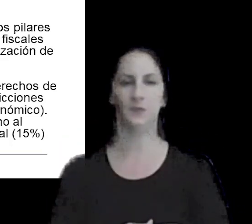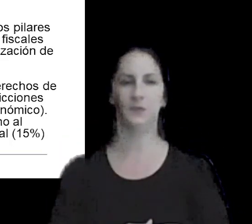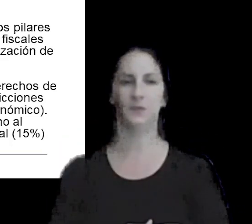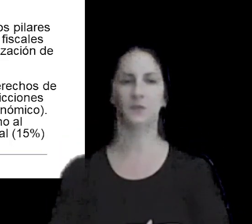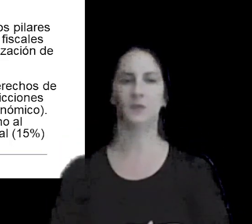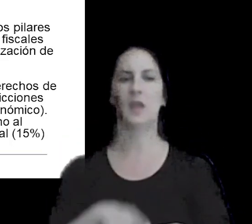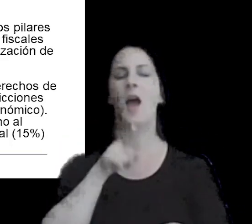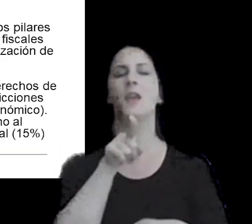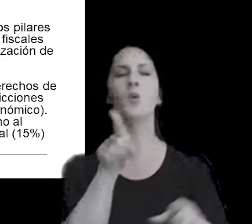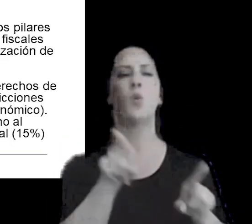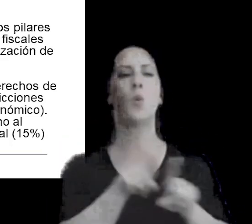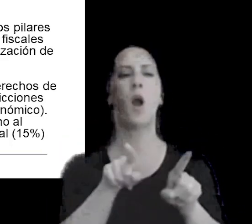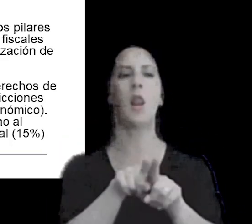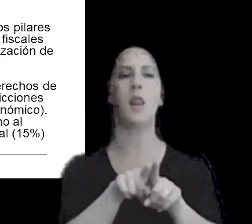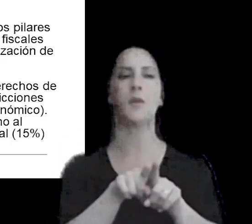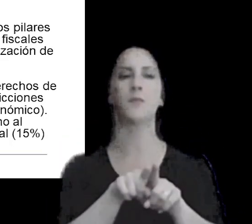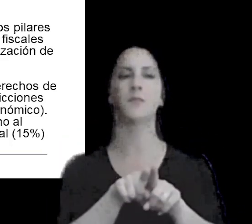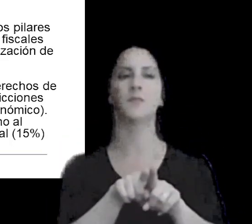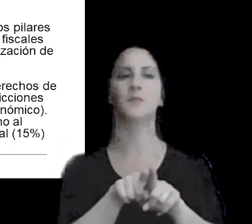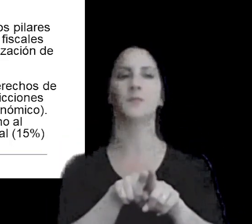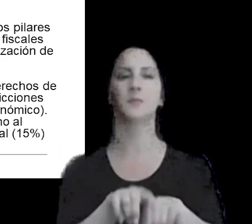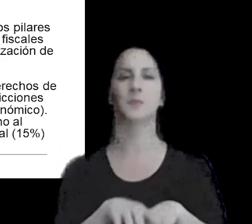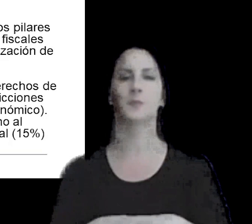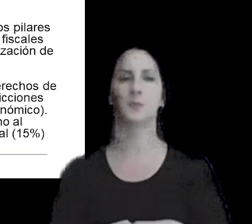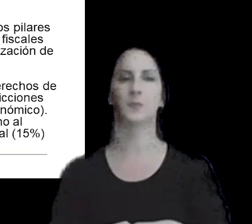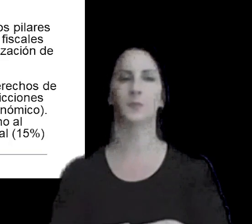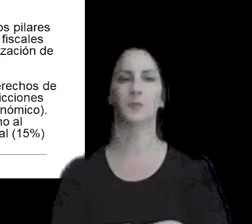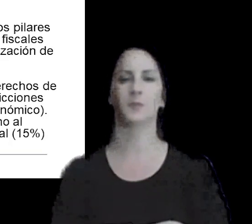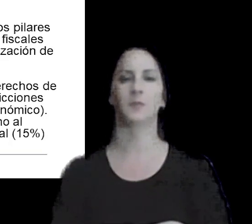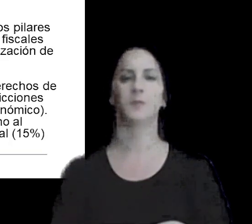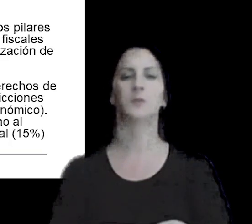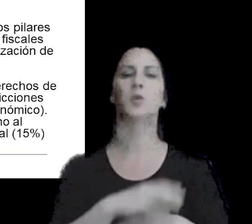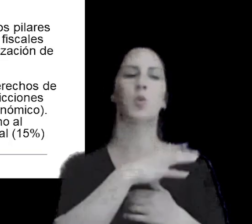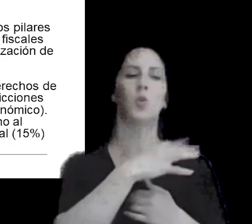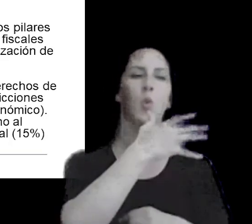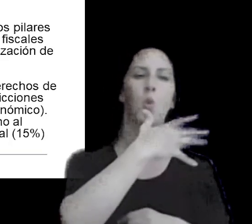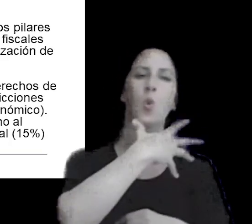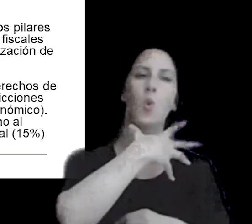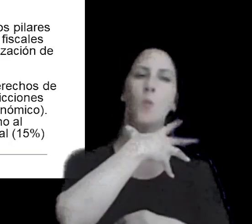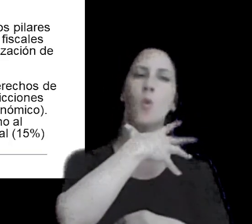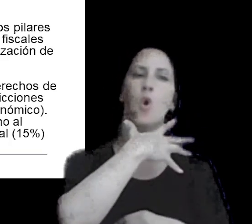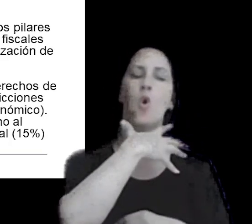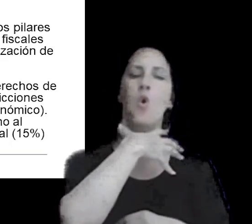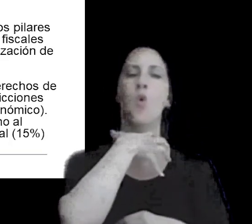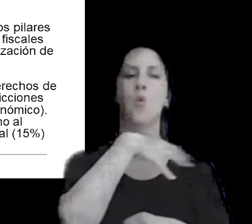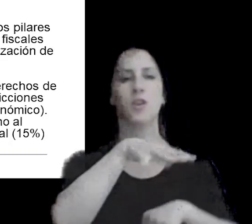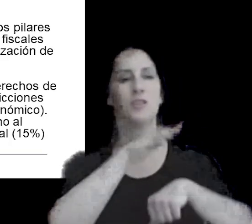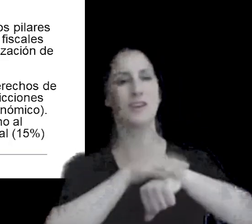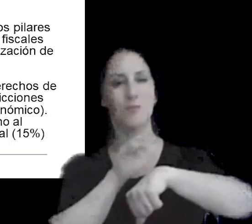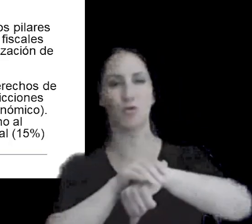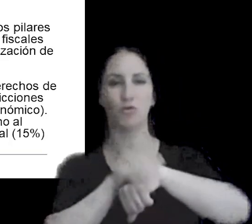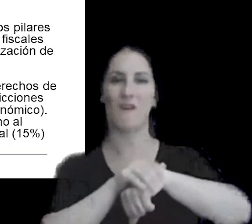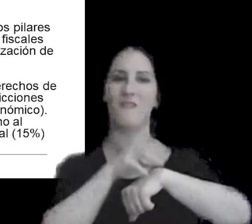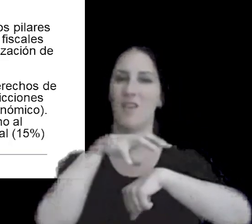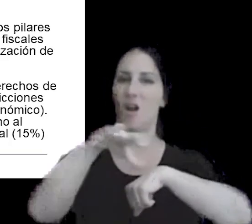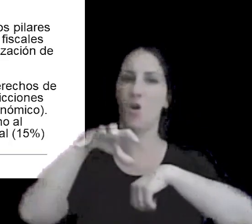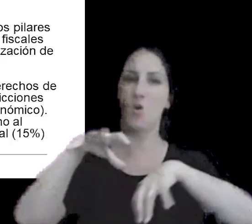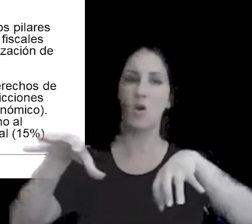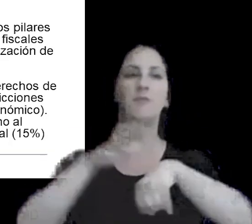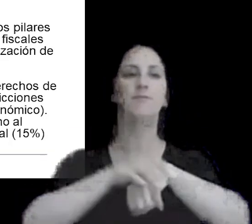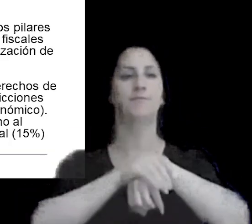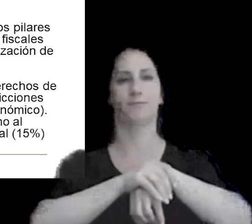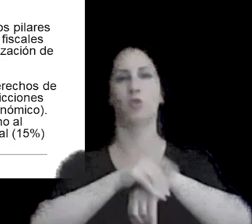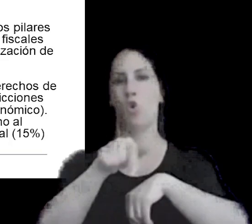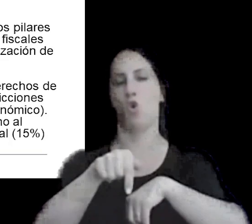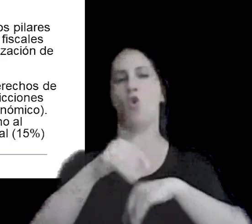desalentar el uso de jurisdicciones que hoy son de